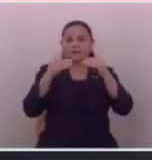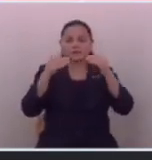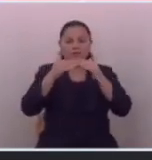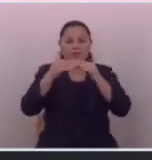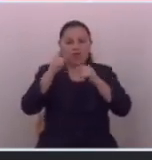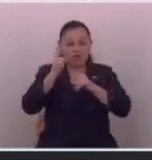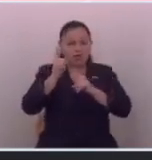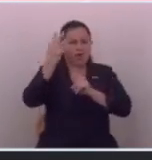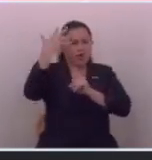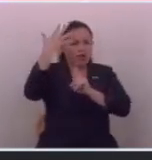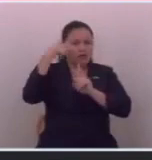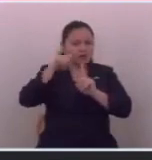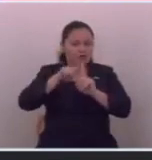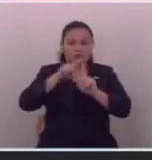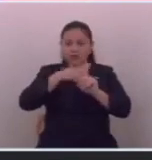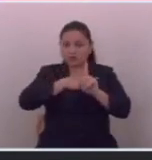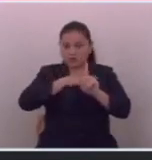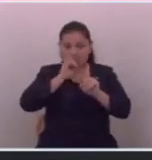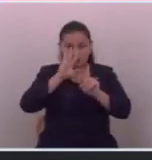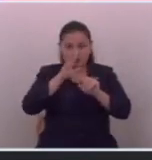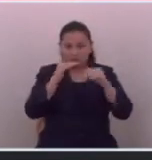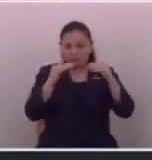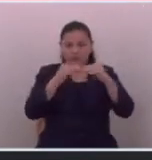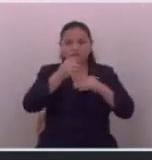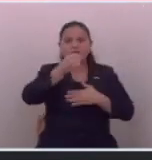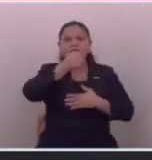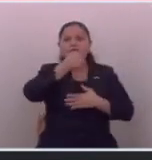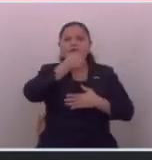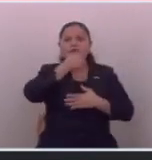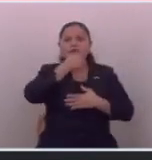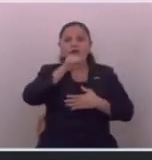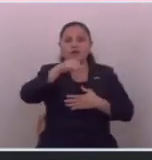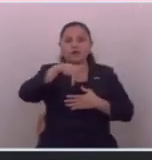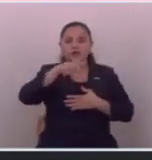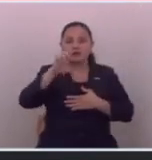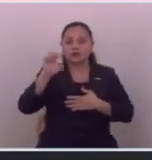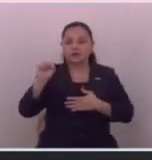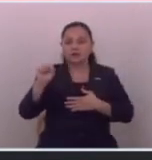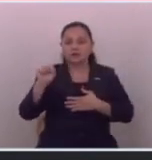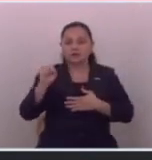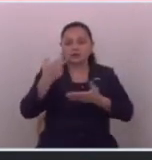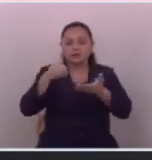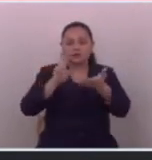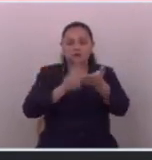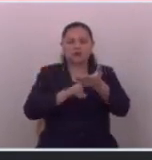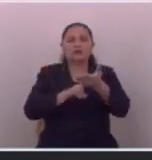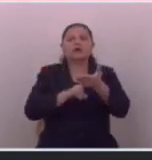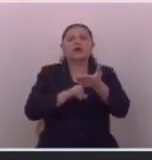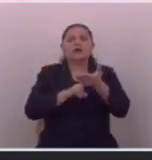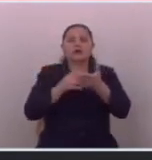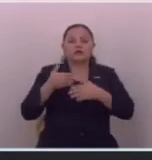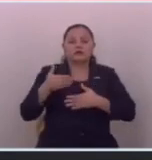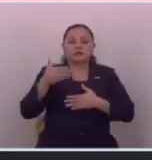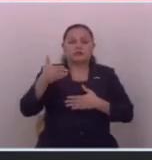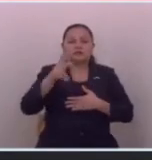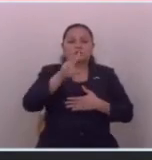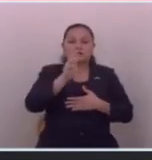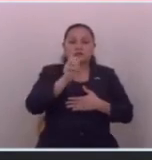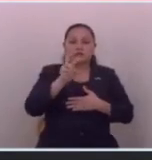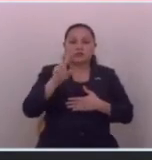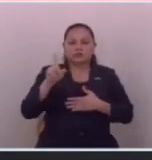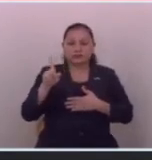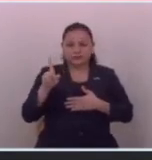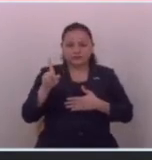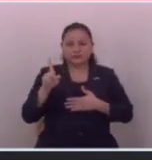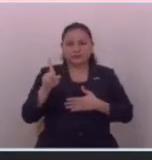amenazan no lo digo yo lo dice el informe de la APES que registró para el año 2021